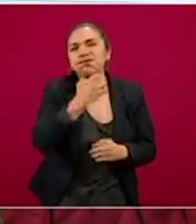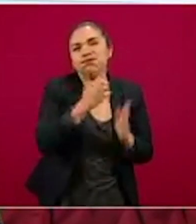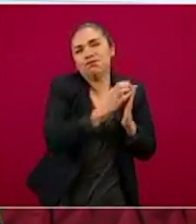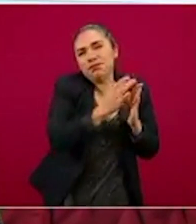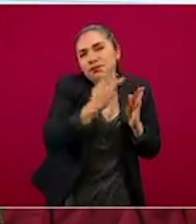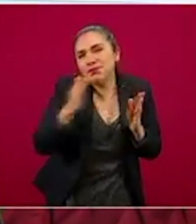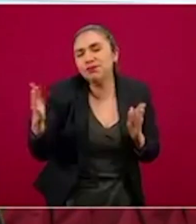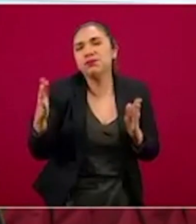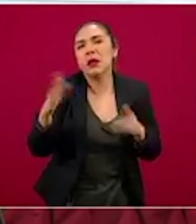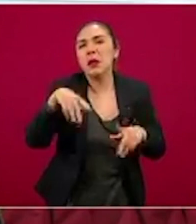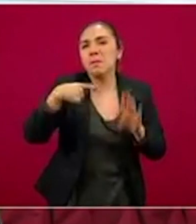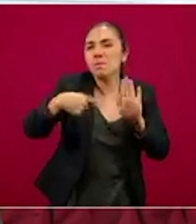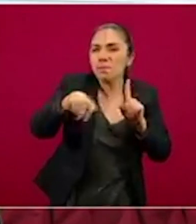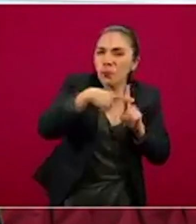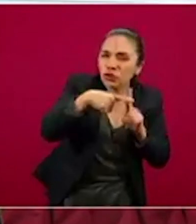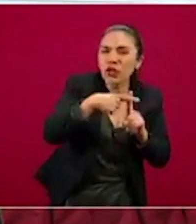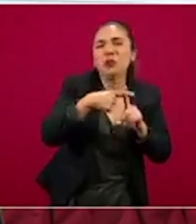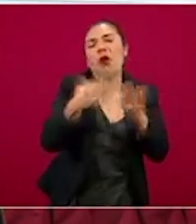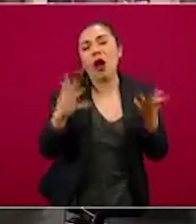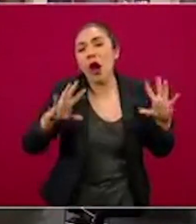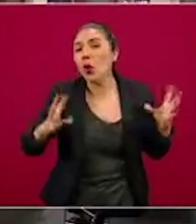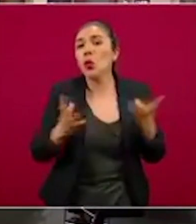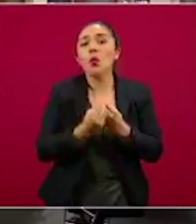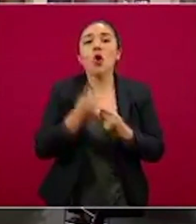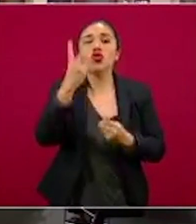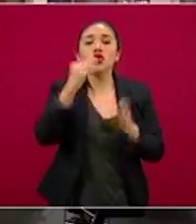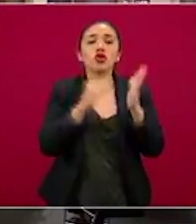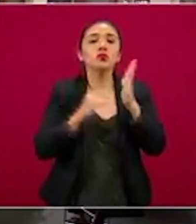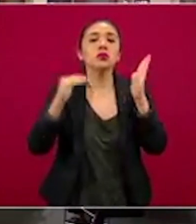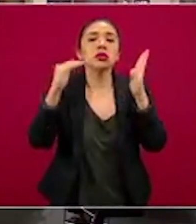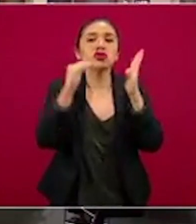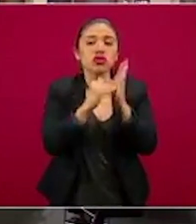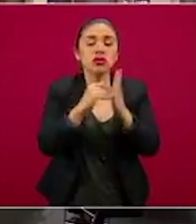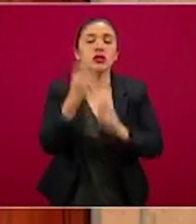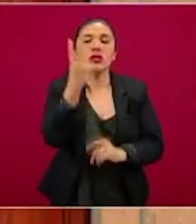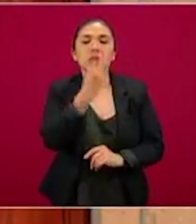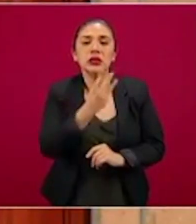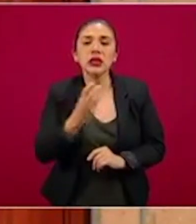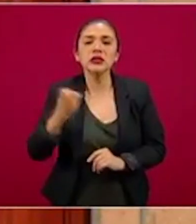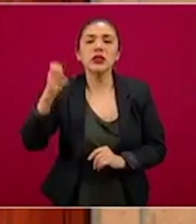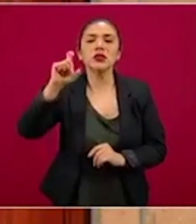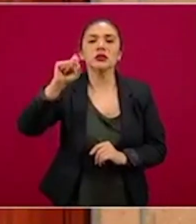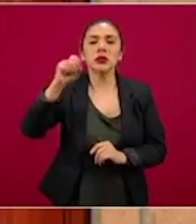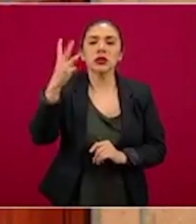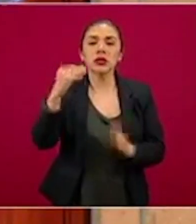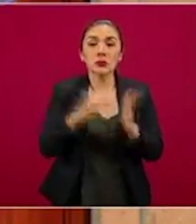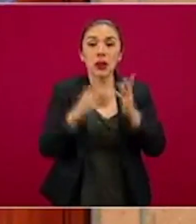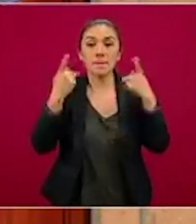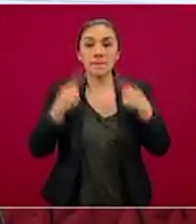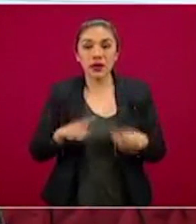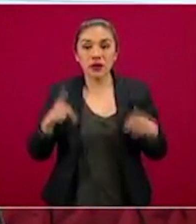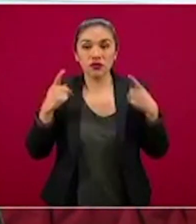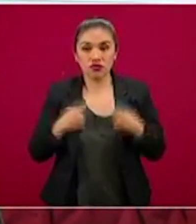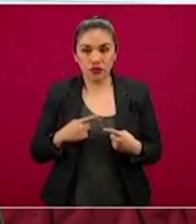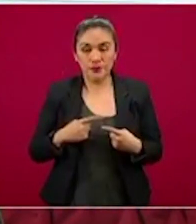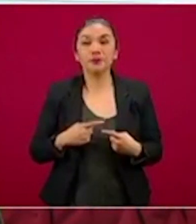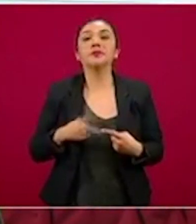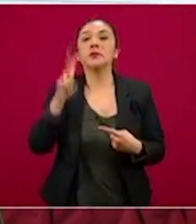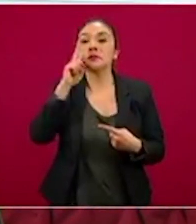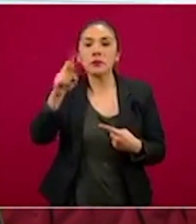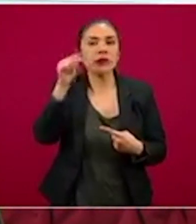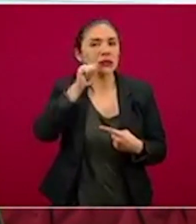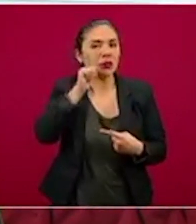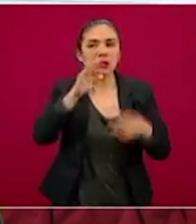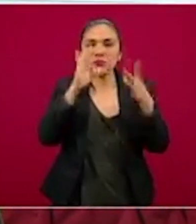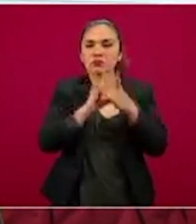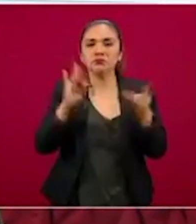estudio y confirmación, el día de hoy suman ya más de 2.323.000 personas. Damos seguimiento siempre